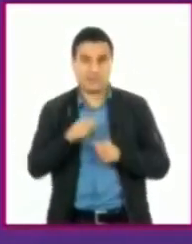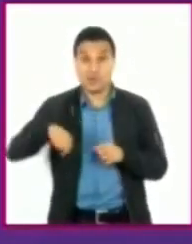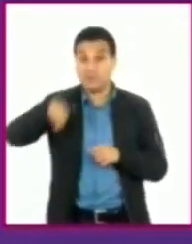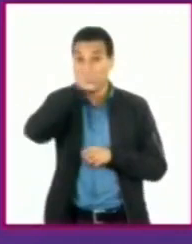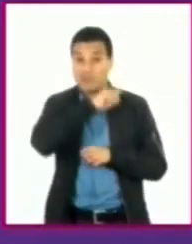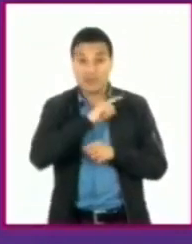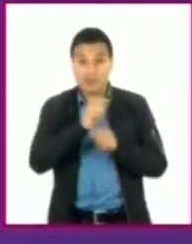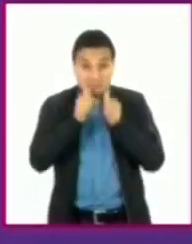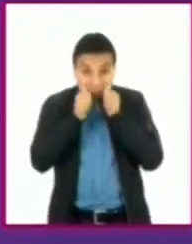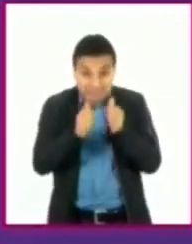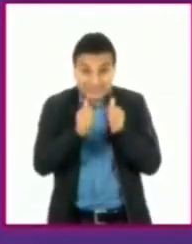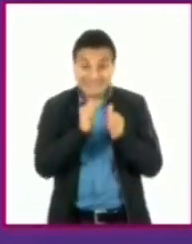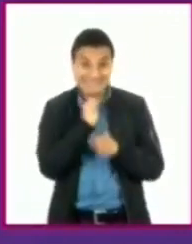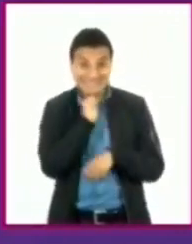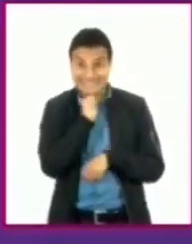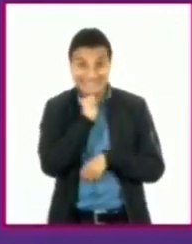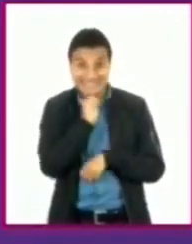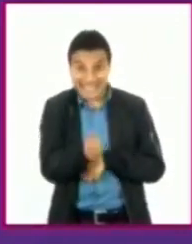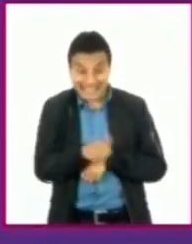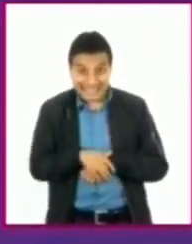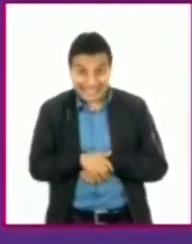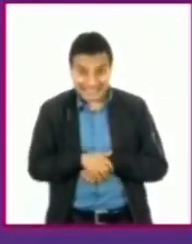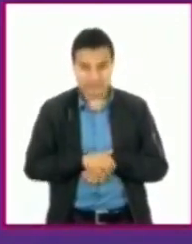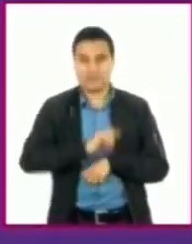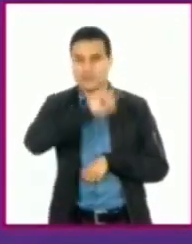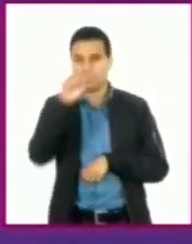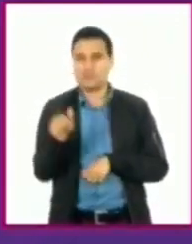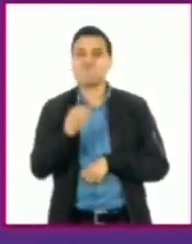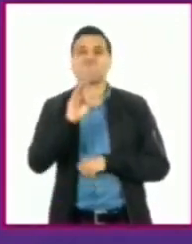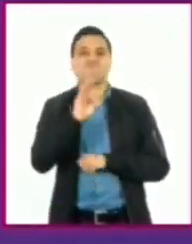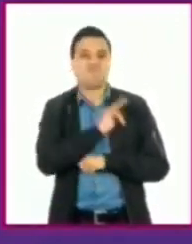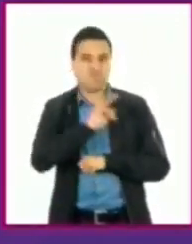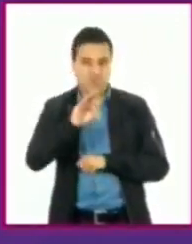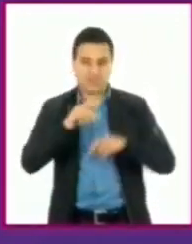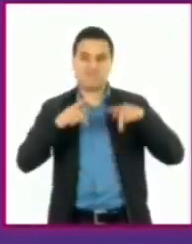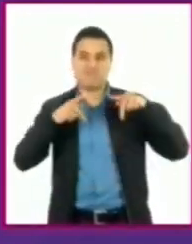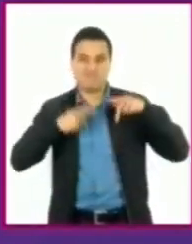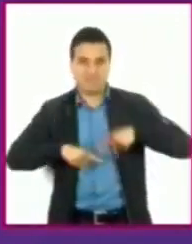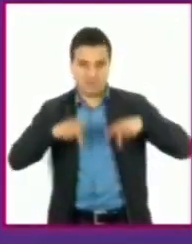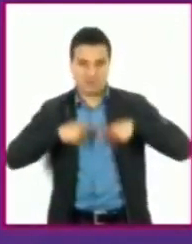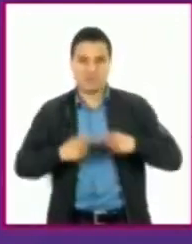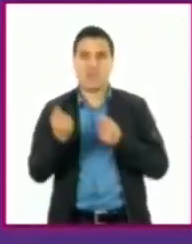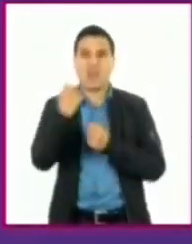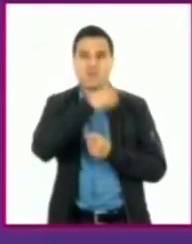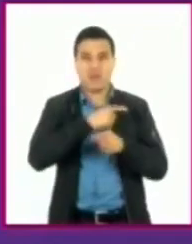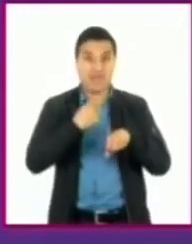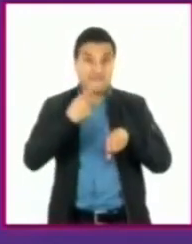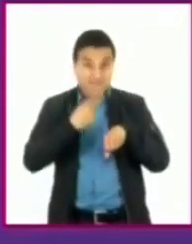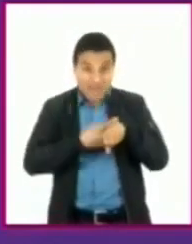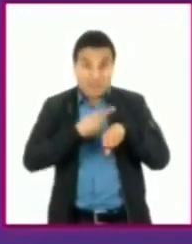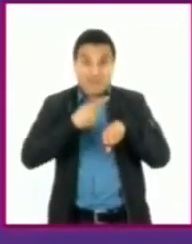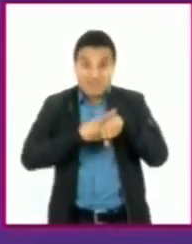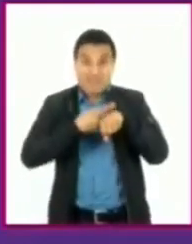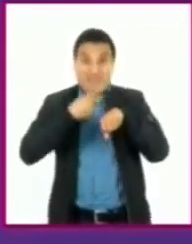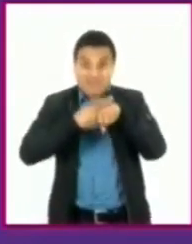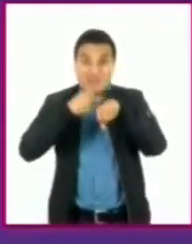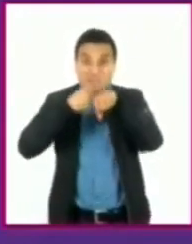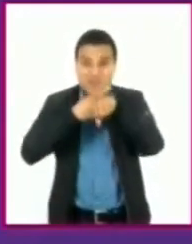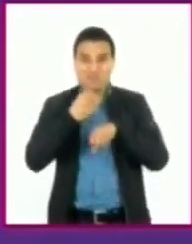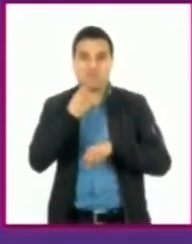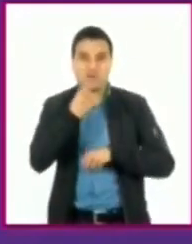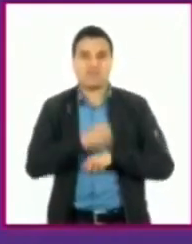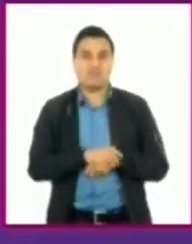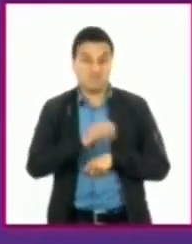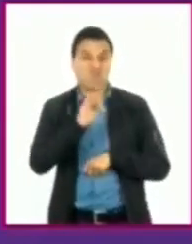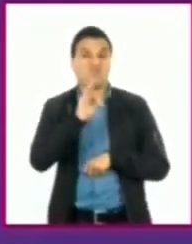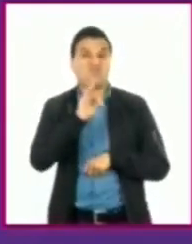manera adecuada o no se atiende como tal, en algunas personas puede evolucionar y tener consecuencias o incluso hasta fatales. Pero, en